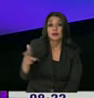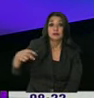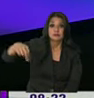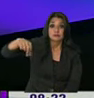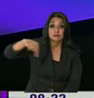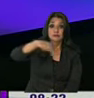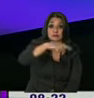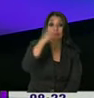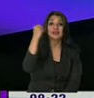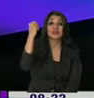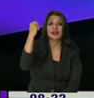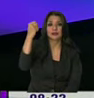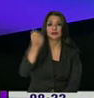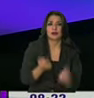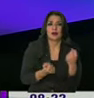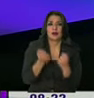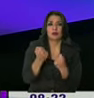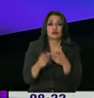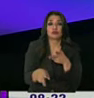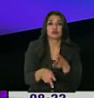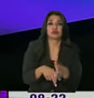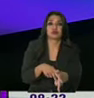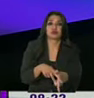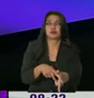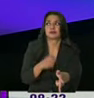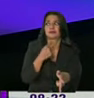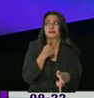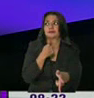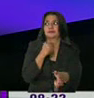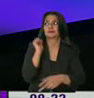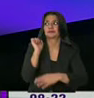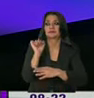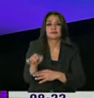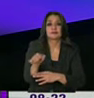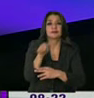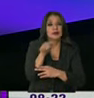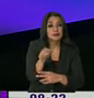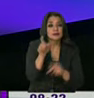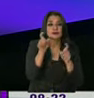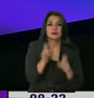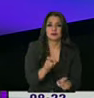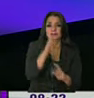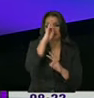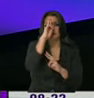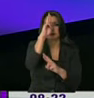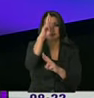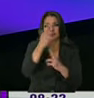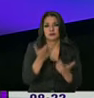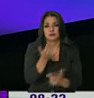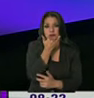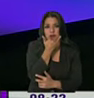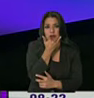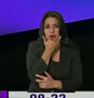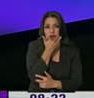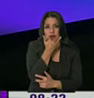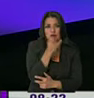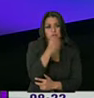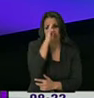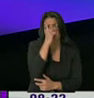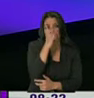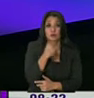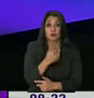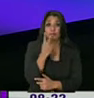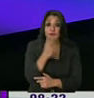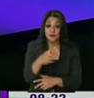que tiene derecho de paso es el que está en el auto, el resto se aguante. Y eso estamos totalmente equivocados. Cuando uno ve un paso cebra,